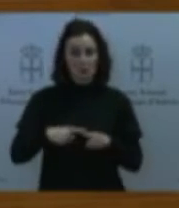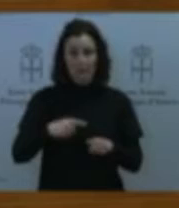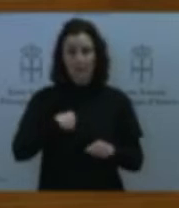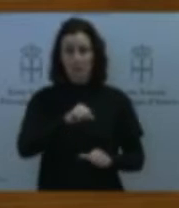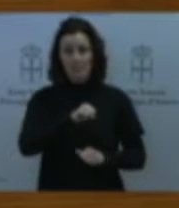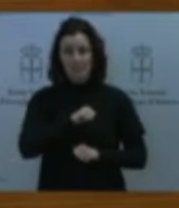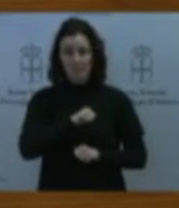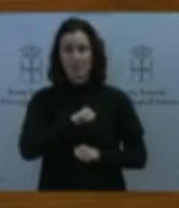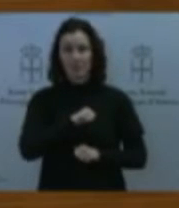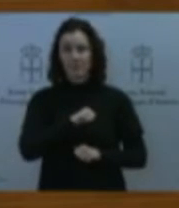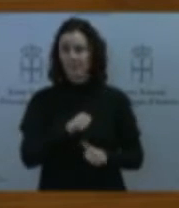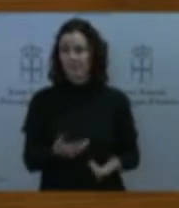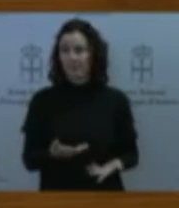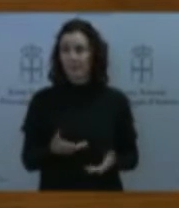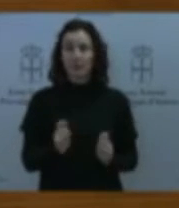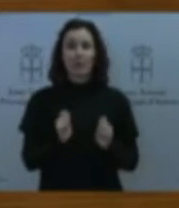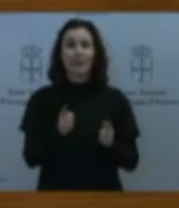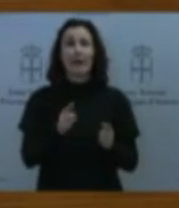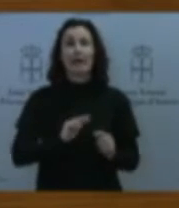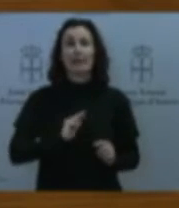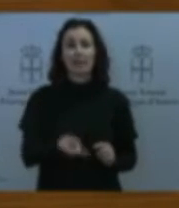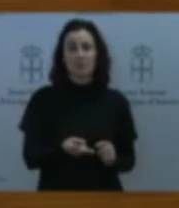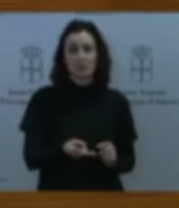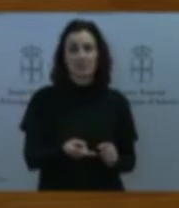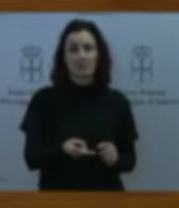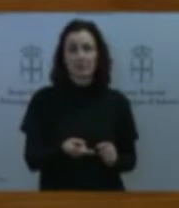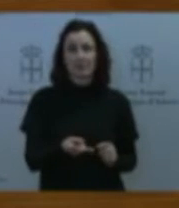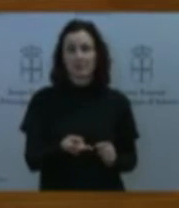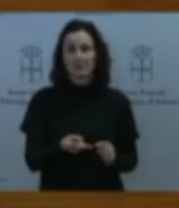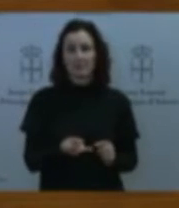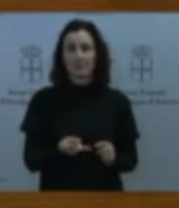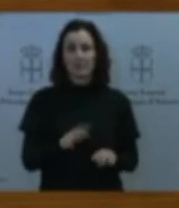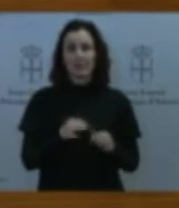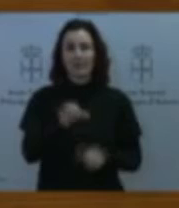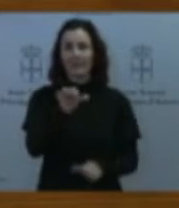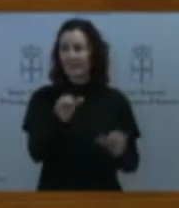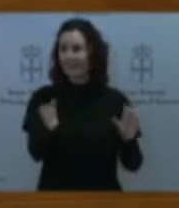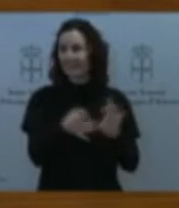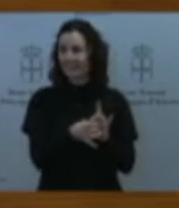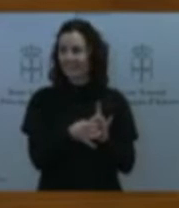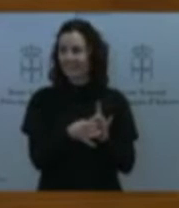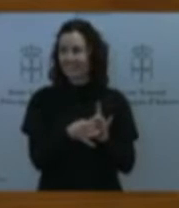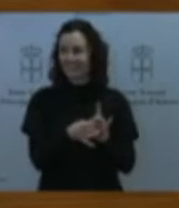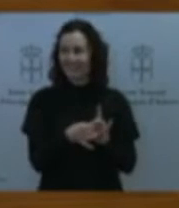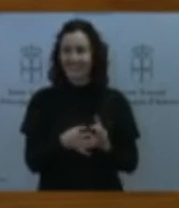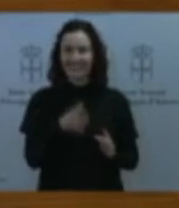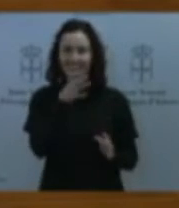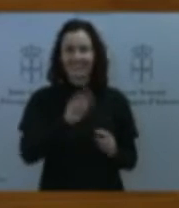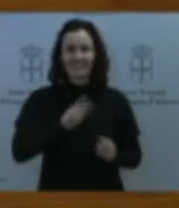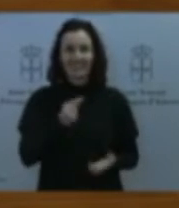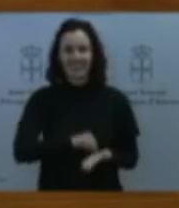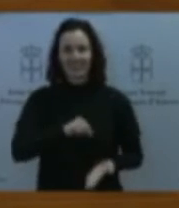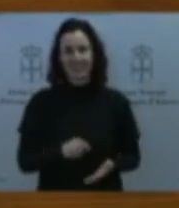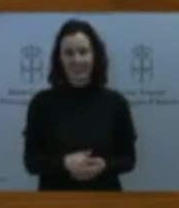respuesta también a la inquietud que tiene en relación con Gijón le responderemos inmediatamente tendremos una reunión se ha